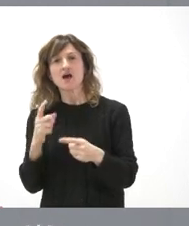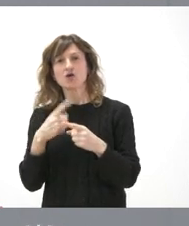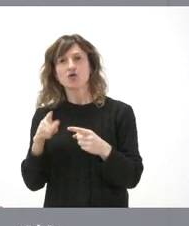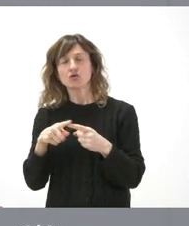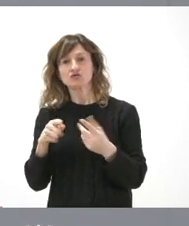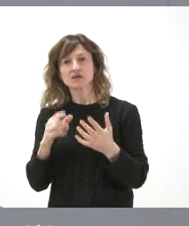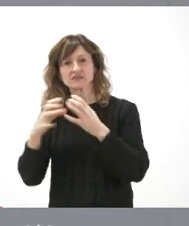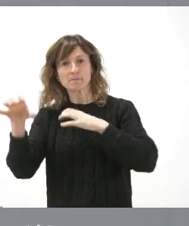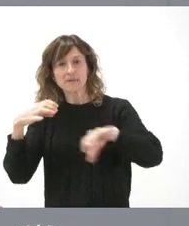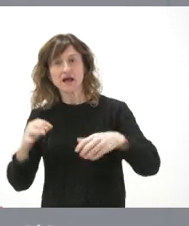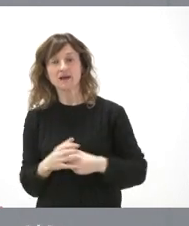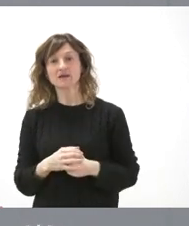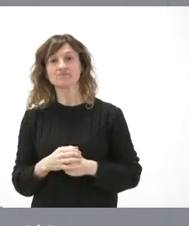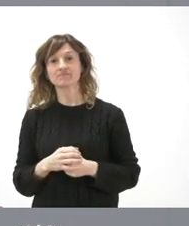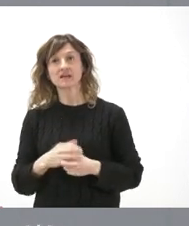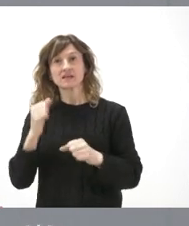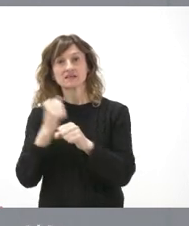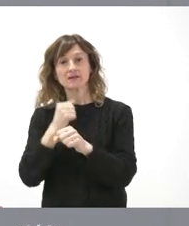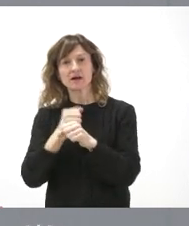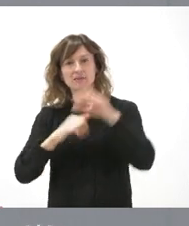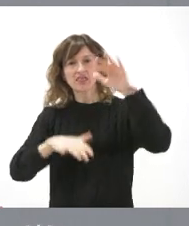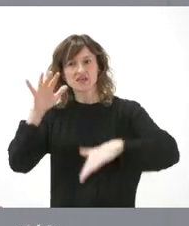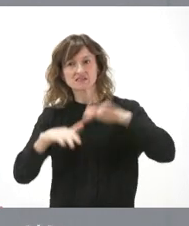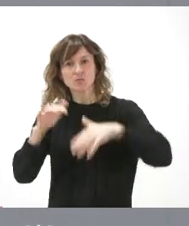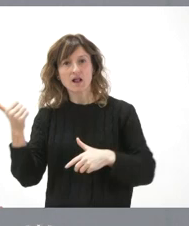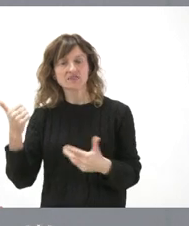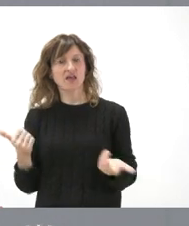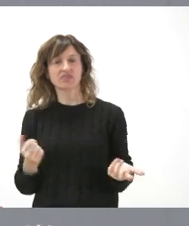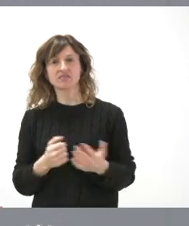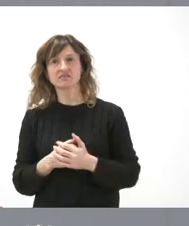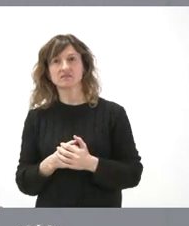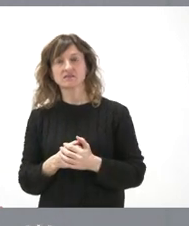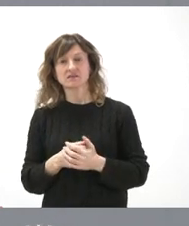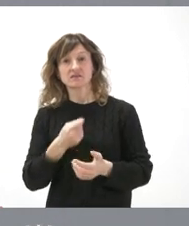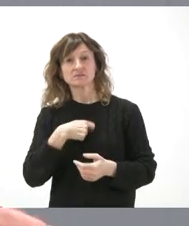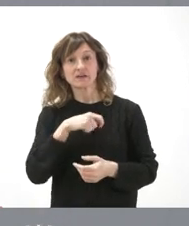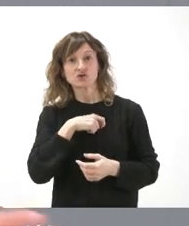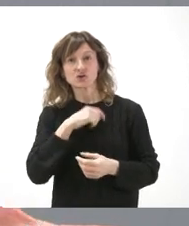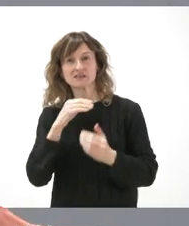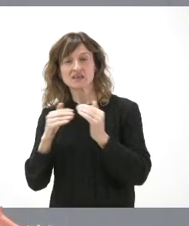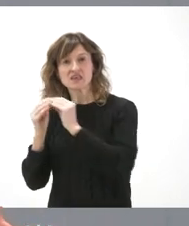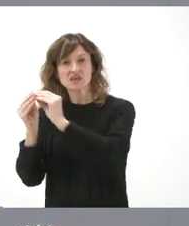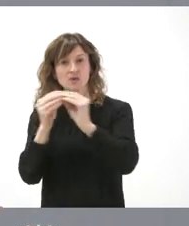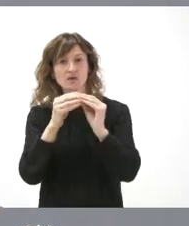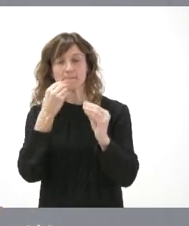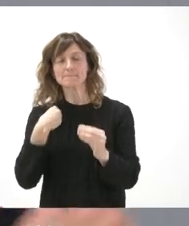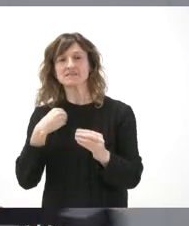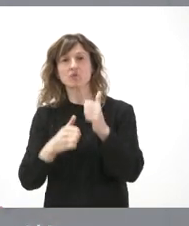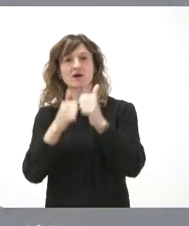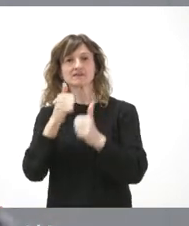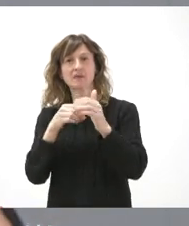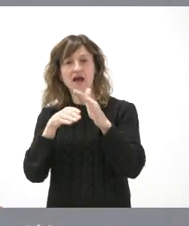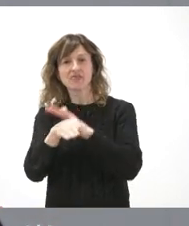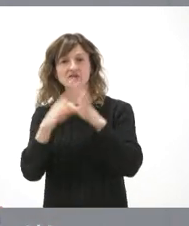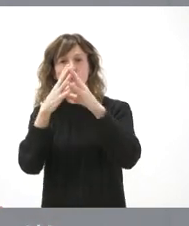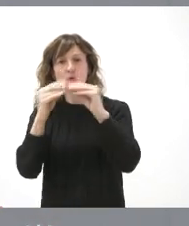separa, en trabajar por la desigualdad. Es que no hay mayor igualdad centros españoles que tener el mismo examen para acceder a las